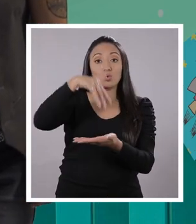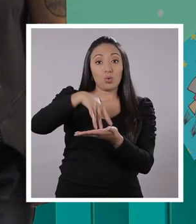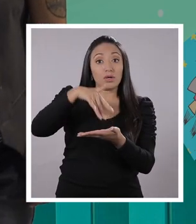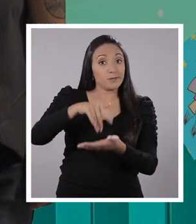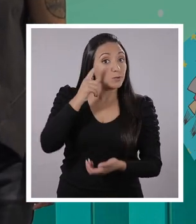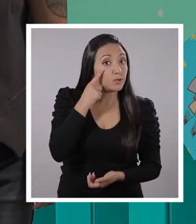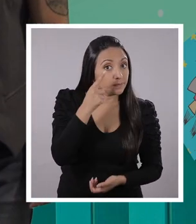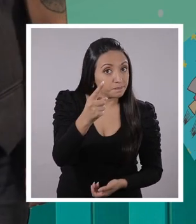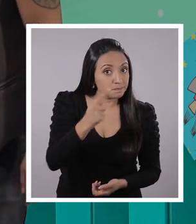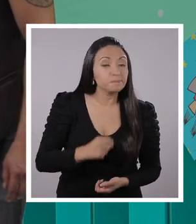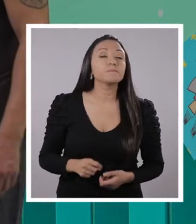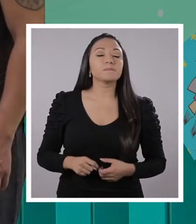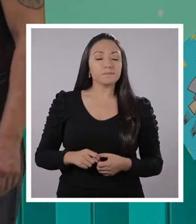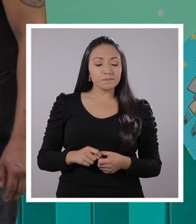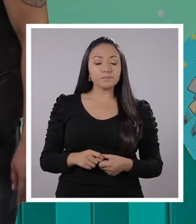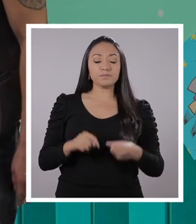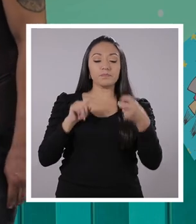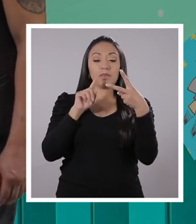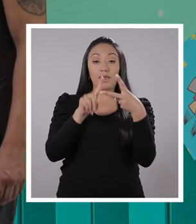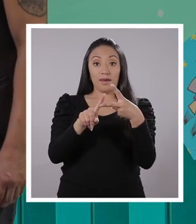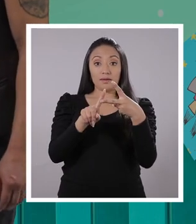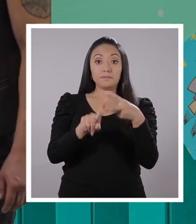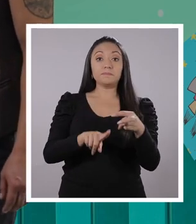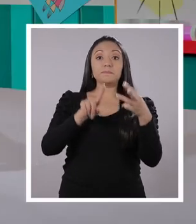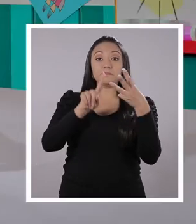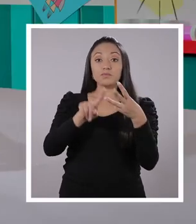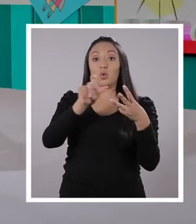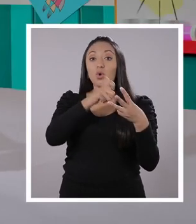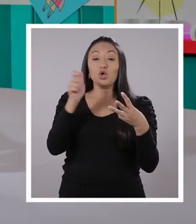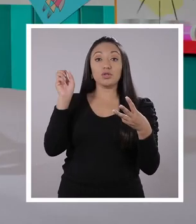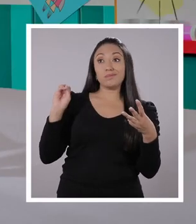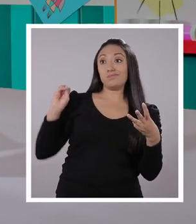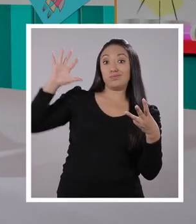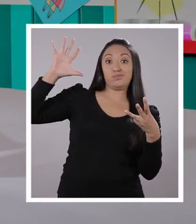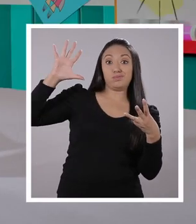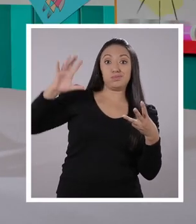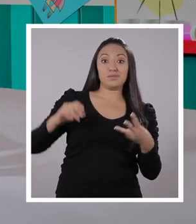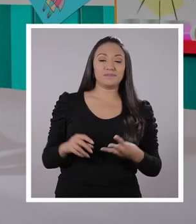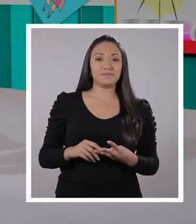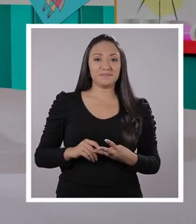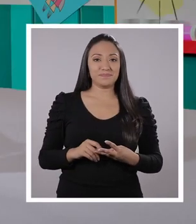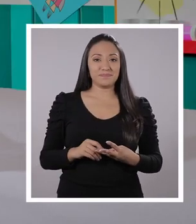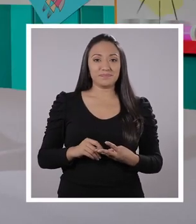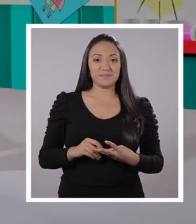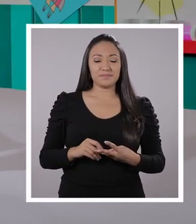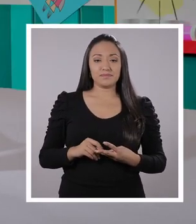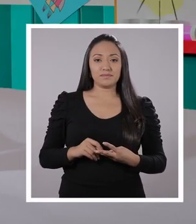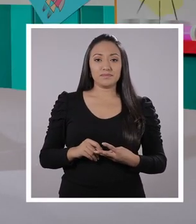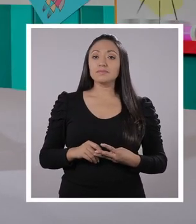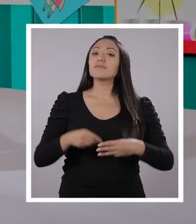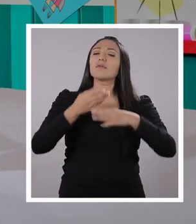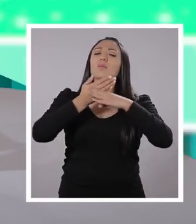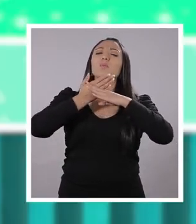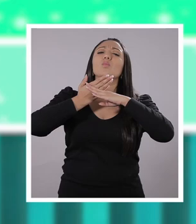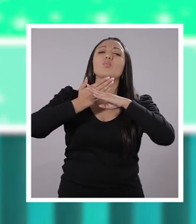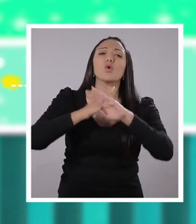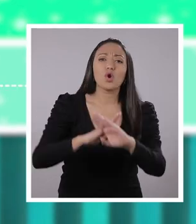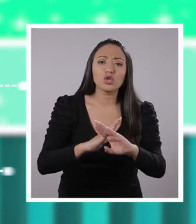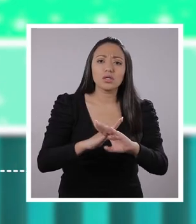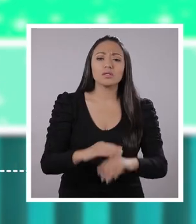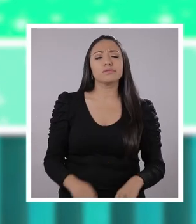Atención, todos. El siguiente derecho. A ver, a ver, ¿se adivinan? ¡Uhú! A la protección.